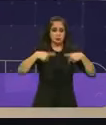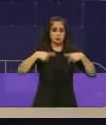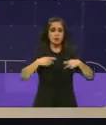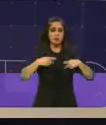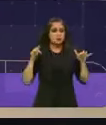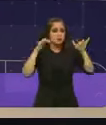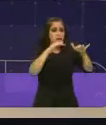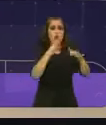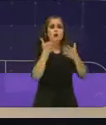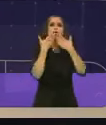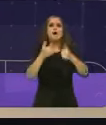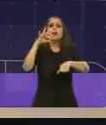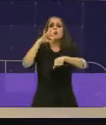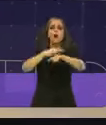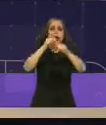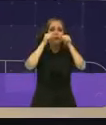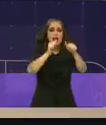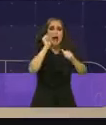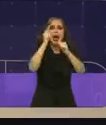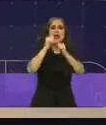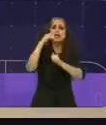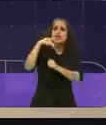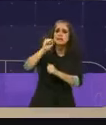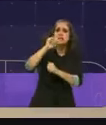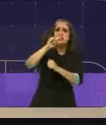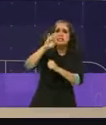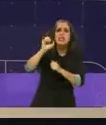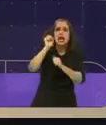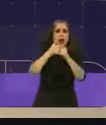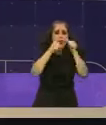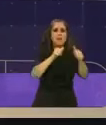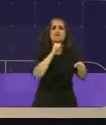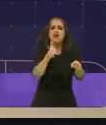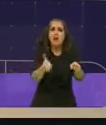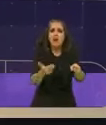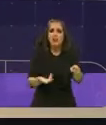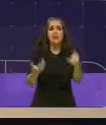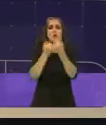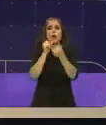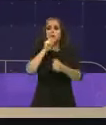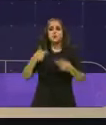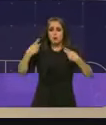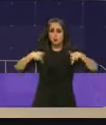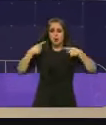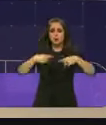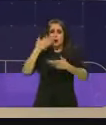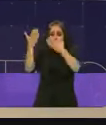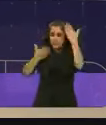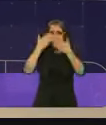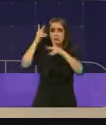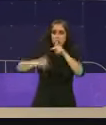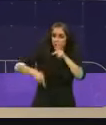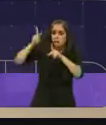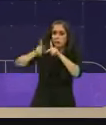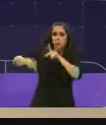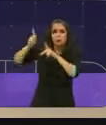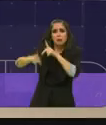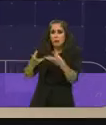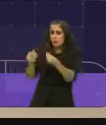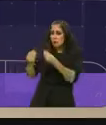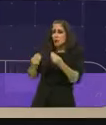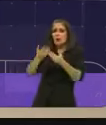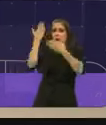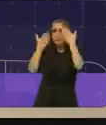social. Y hay casi un millón de personas que no han terminado su educación básica. Si a esta